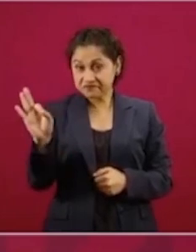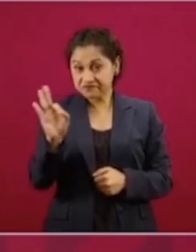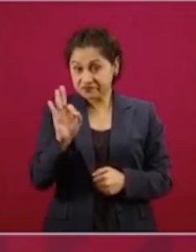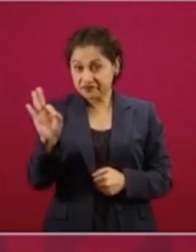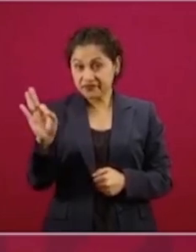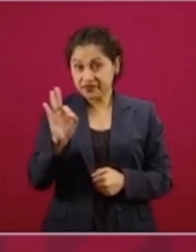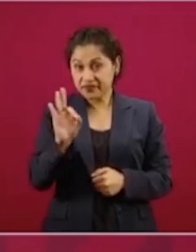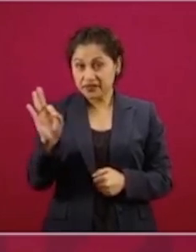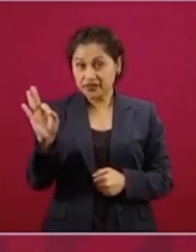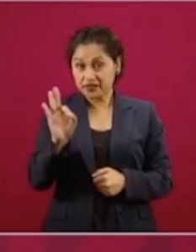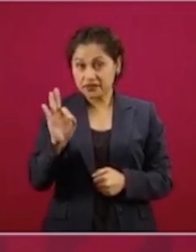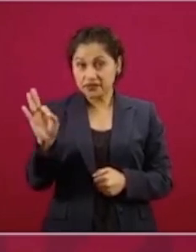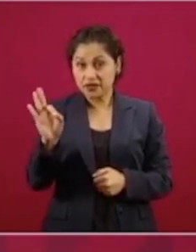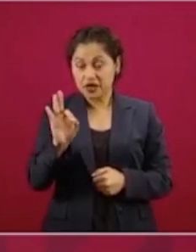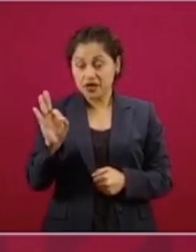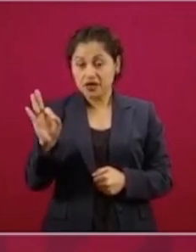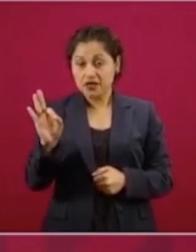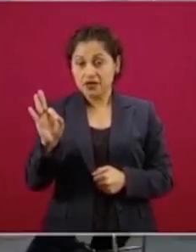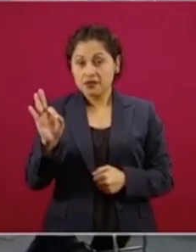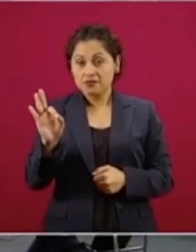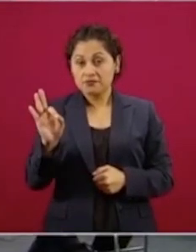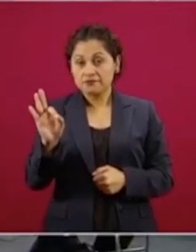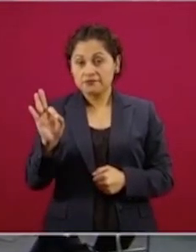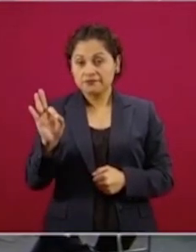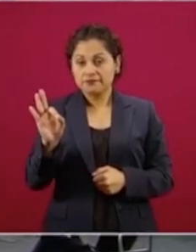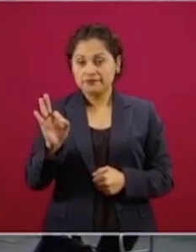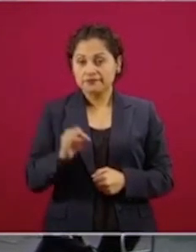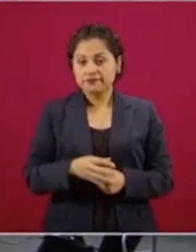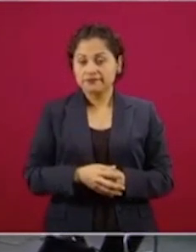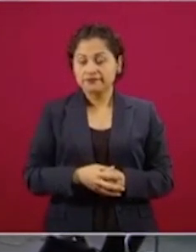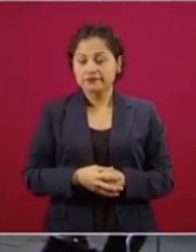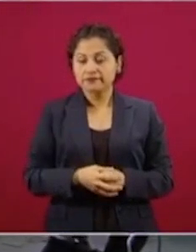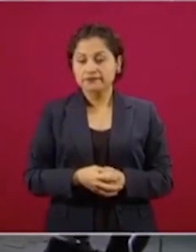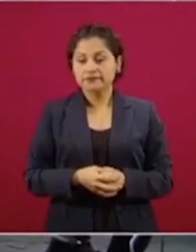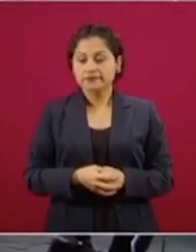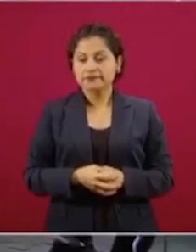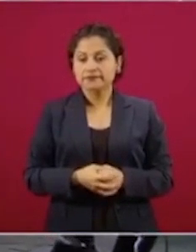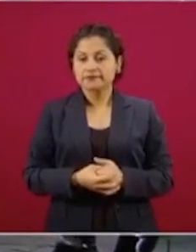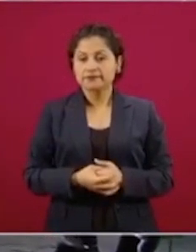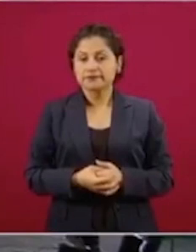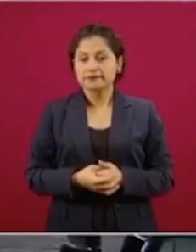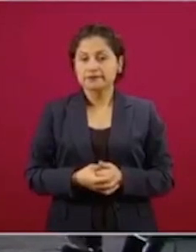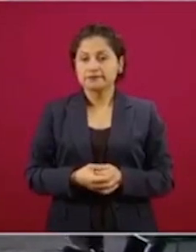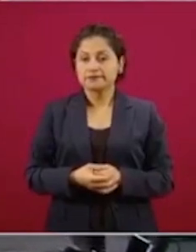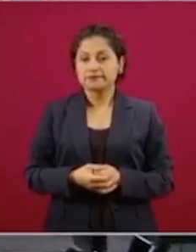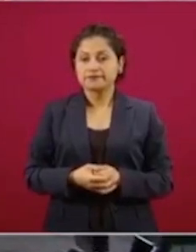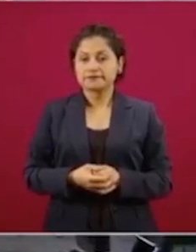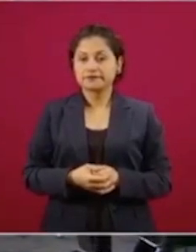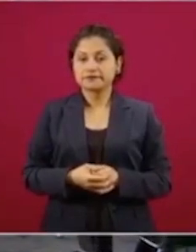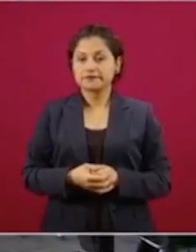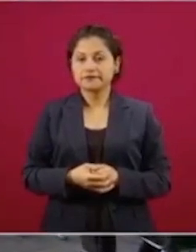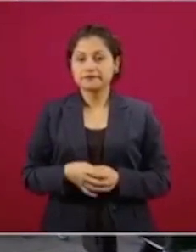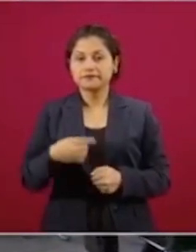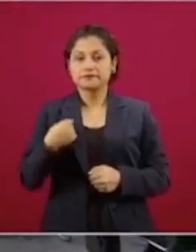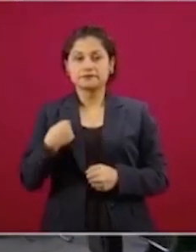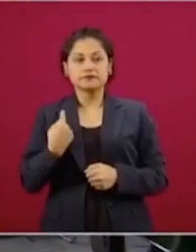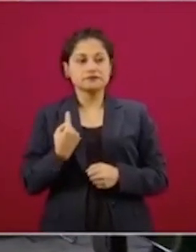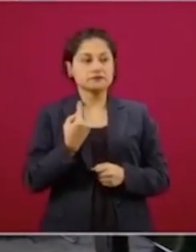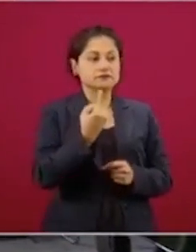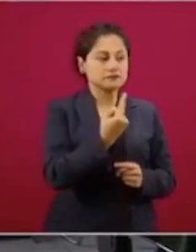ubicar a qué hospital dirigir